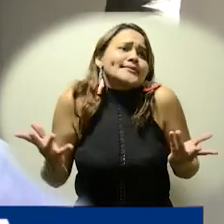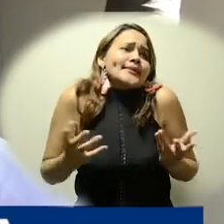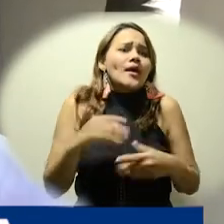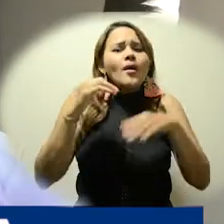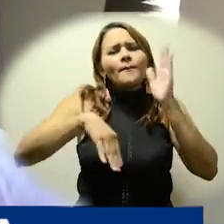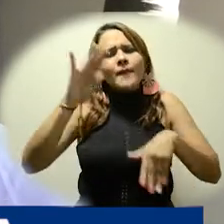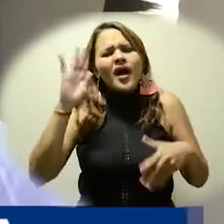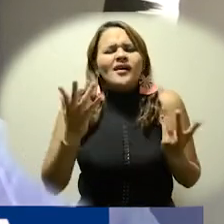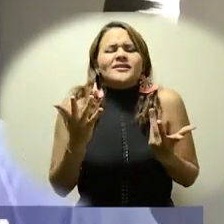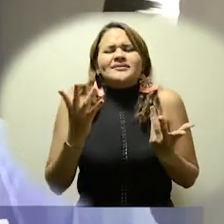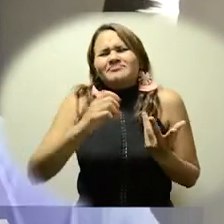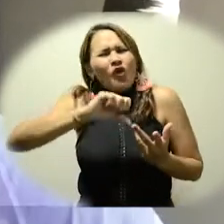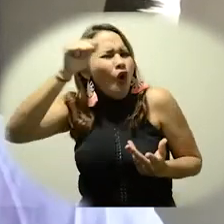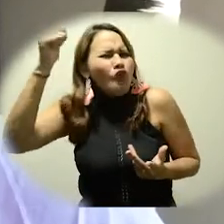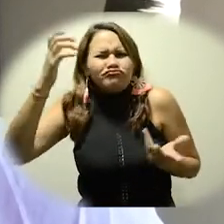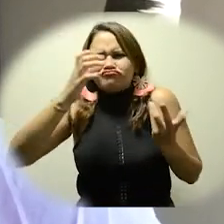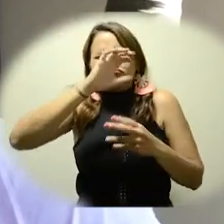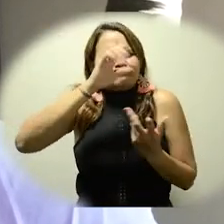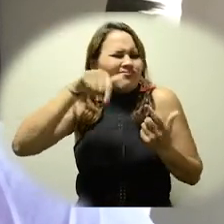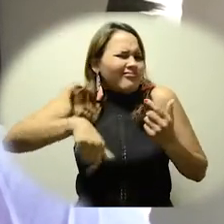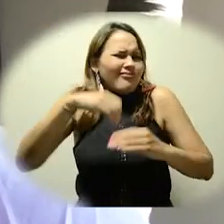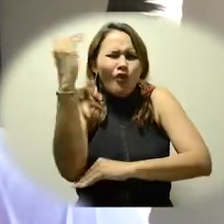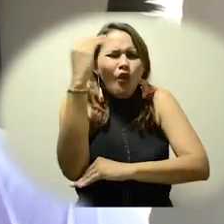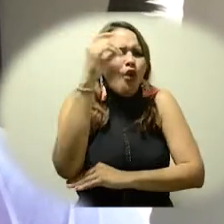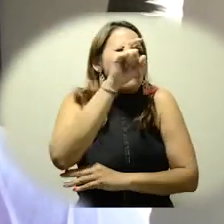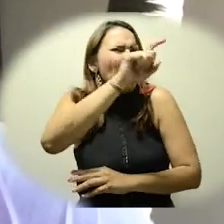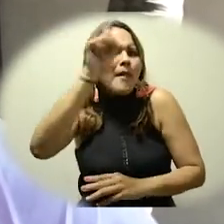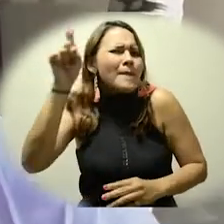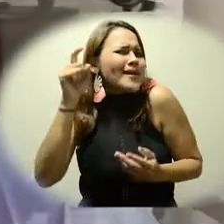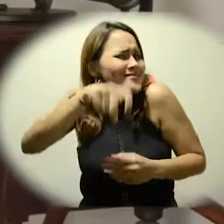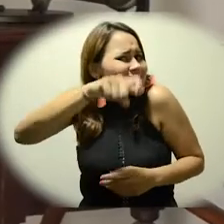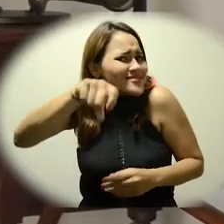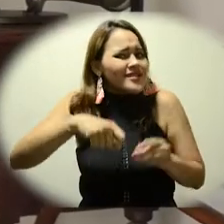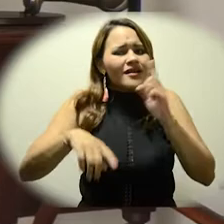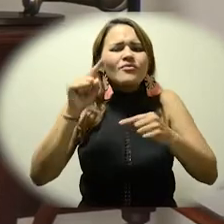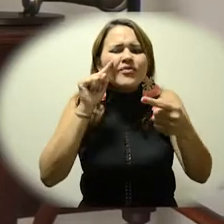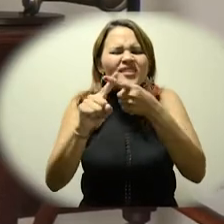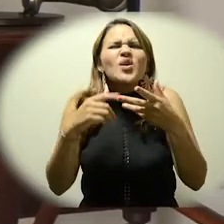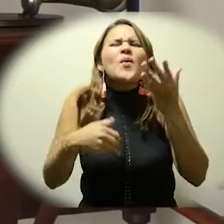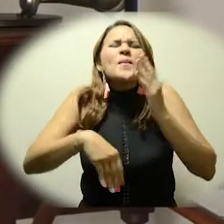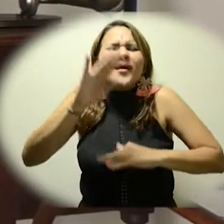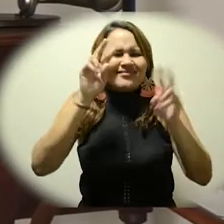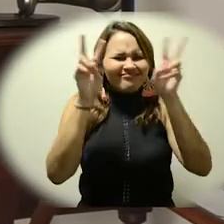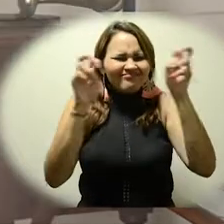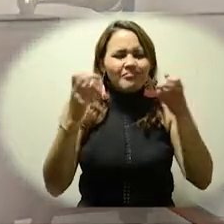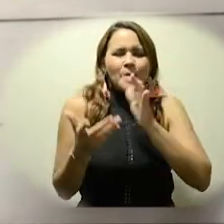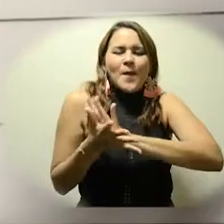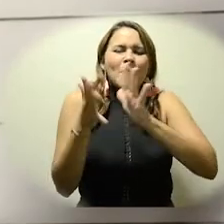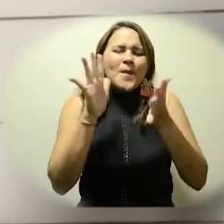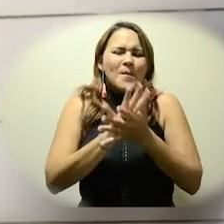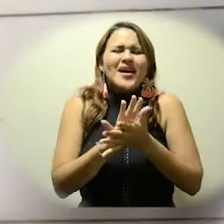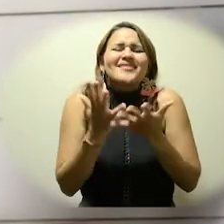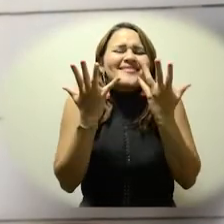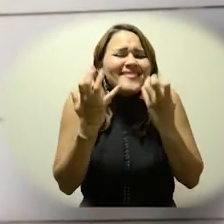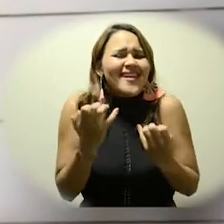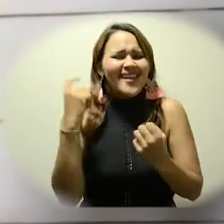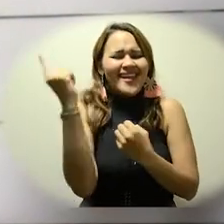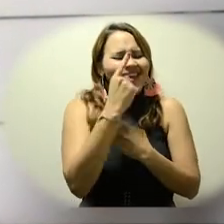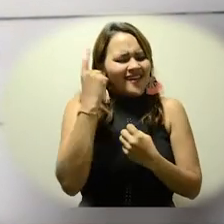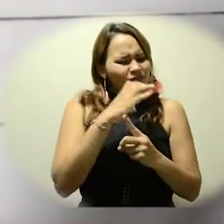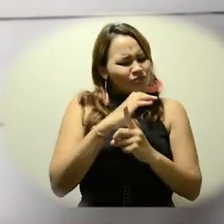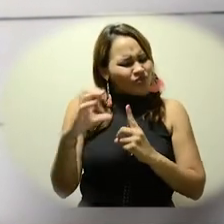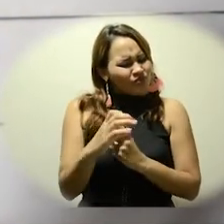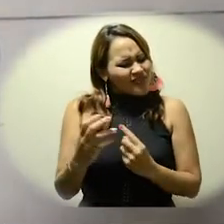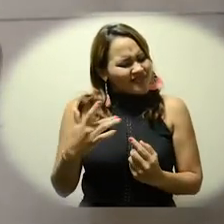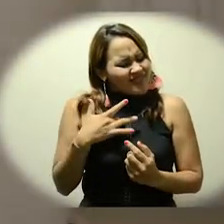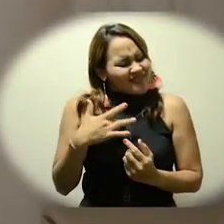lo necesita Nariño, como lo puede necesitar cualquier lugar del país, porque en últimas estamos construyendo paz desde la cultura. Ver más